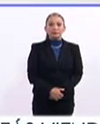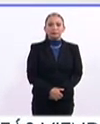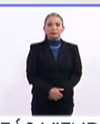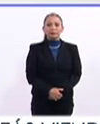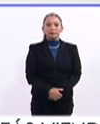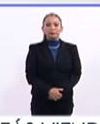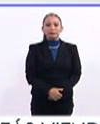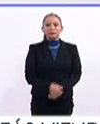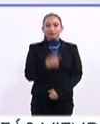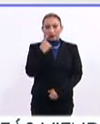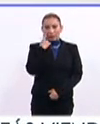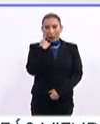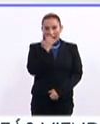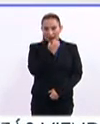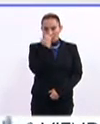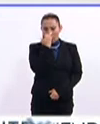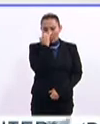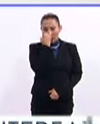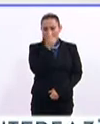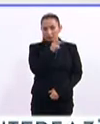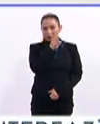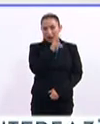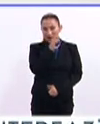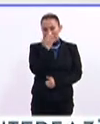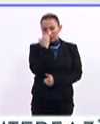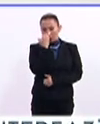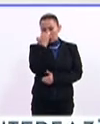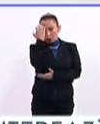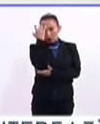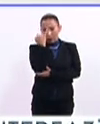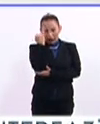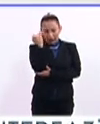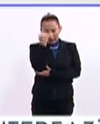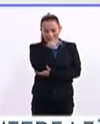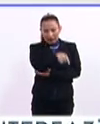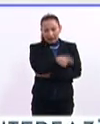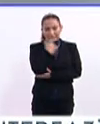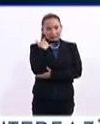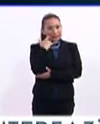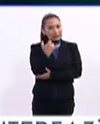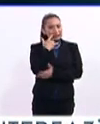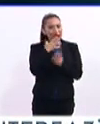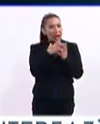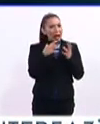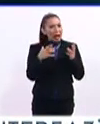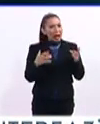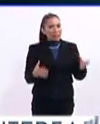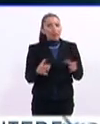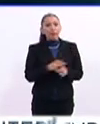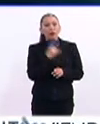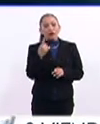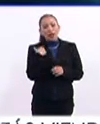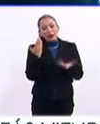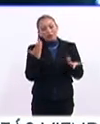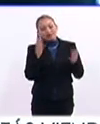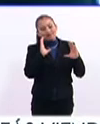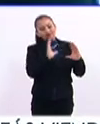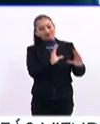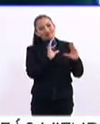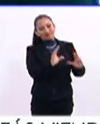Ana, mira, las escuelas preescolar es un esfuerzo muy grande por brindar un desarrollo